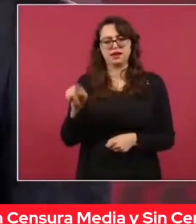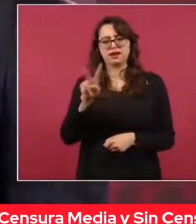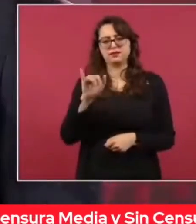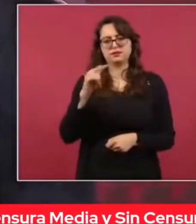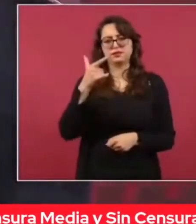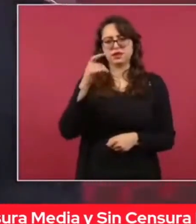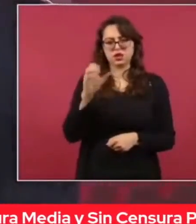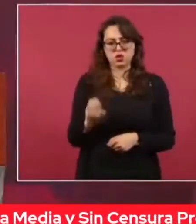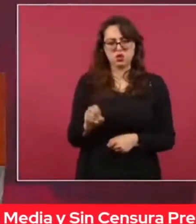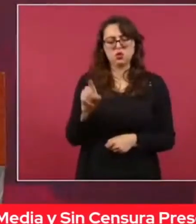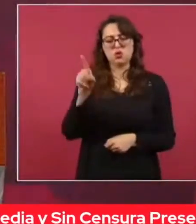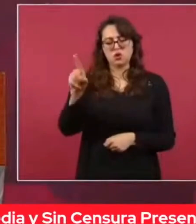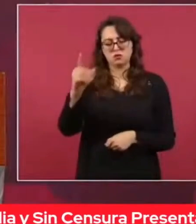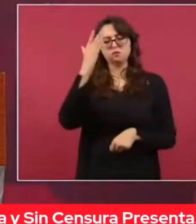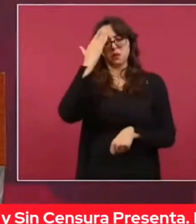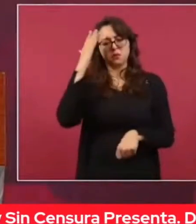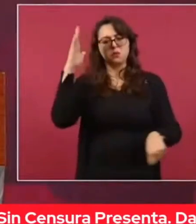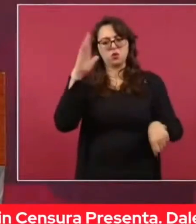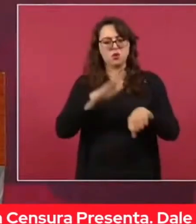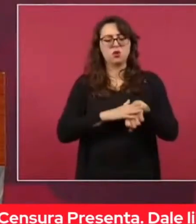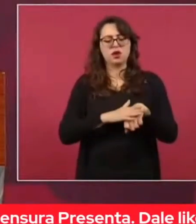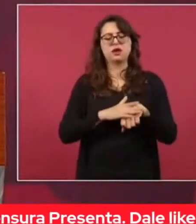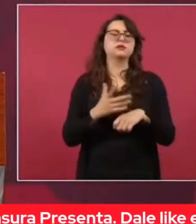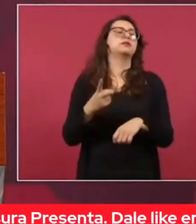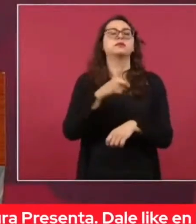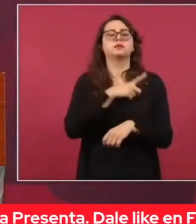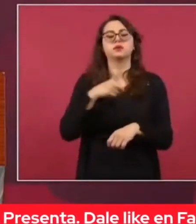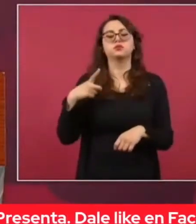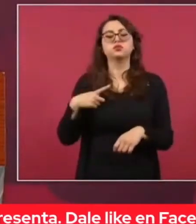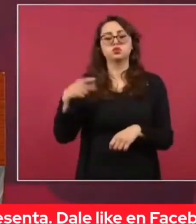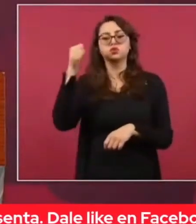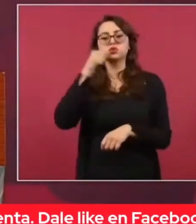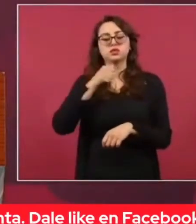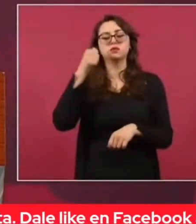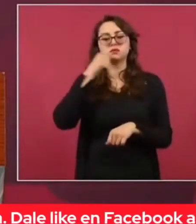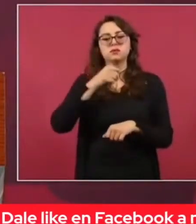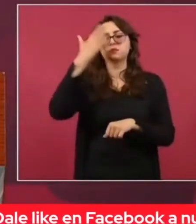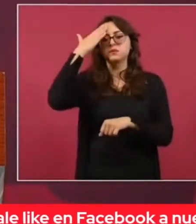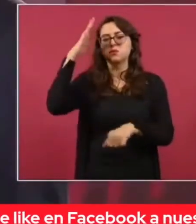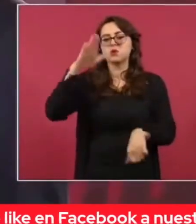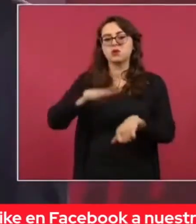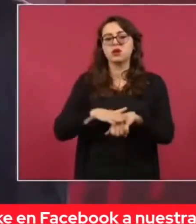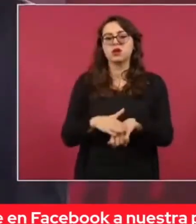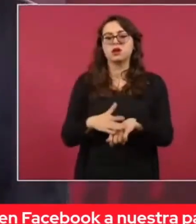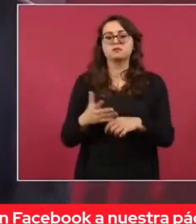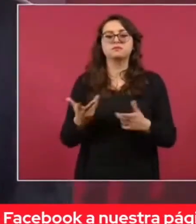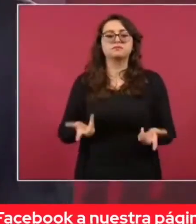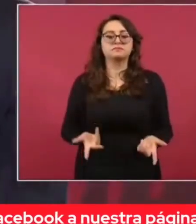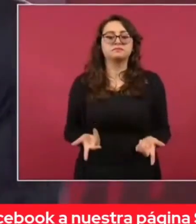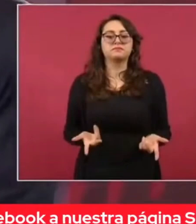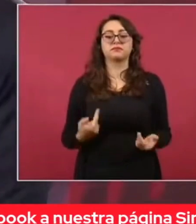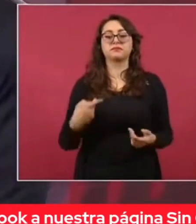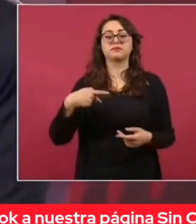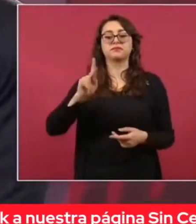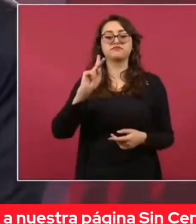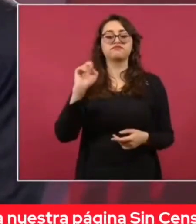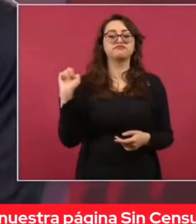en el abandono porque estos corruptos lo acosaron